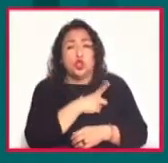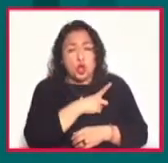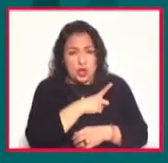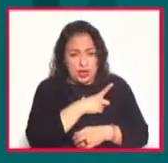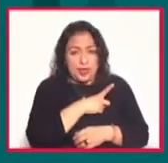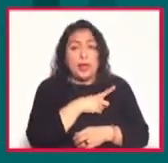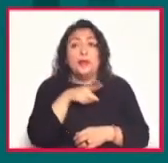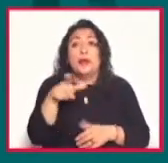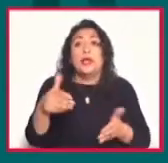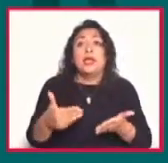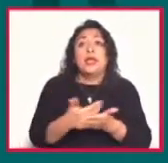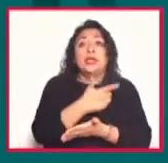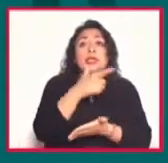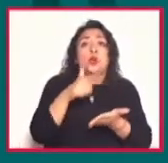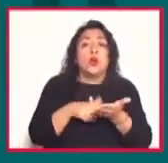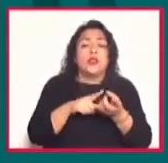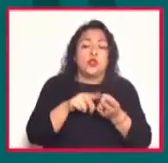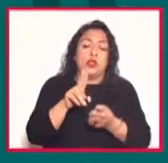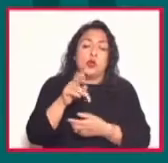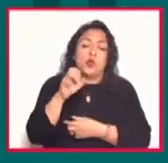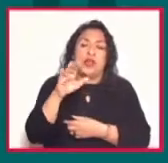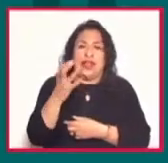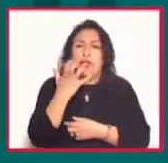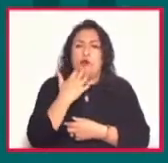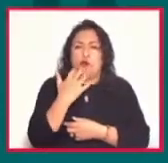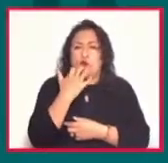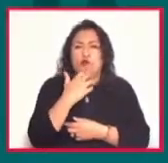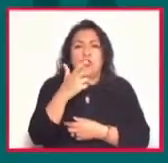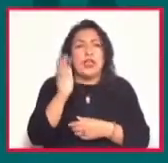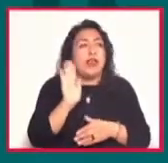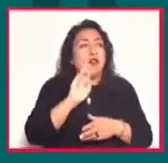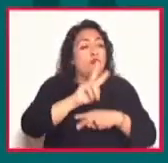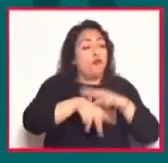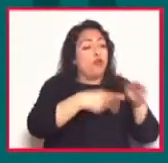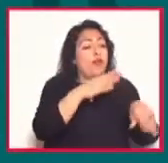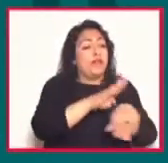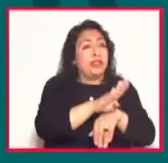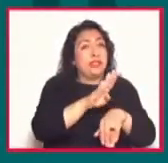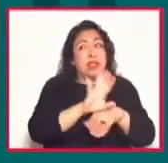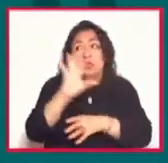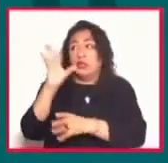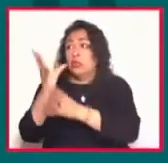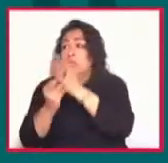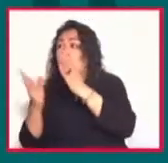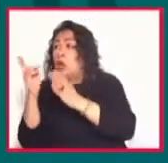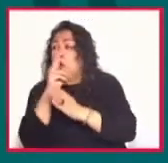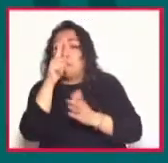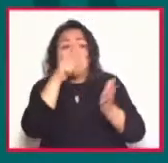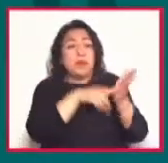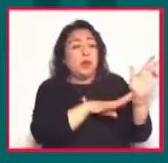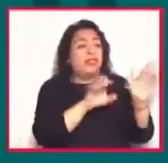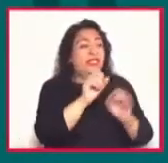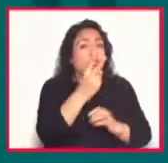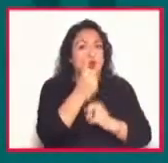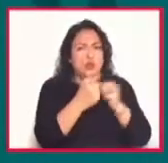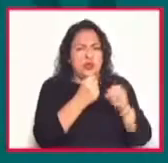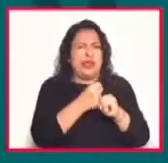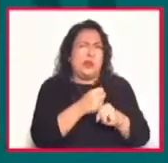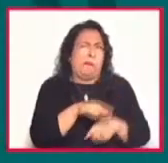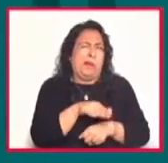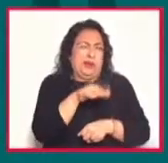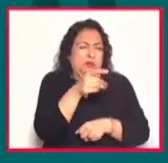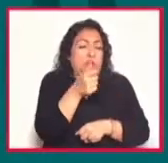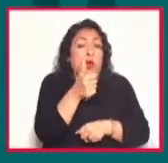Nacida en Ucrania y de origen judío, llegó a Brasil huyendo del Imperio Ruso en 1922 con poco más de un año de edad. Fue en